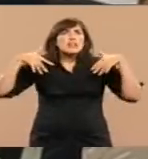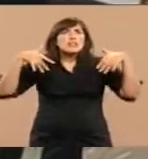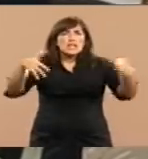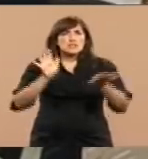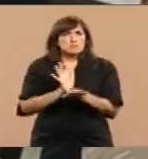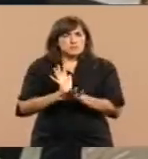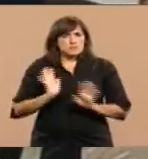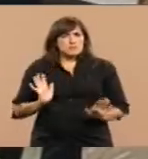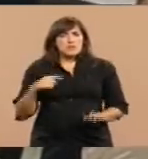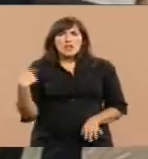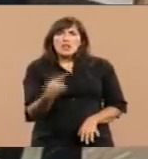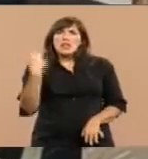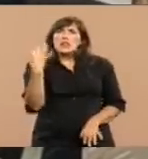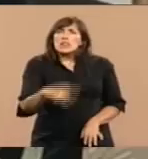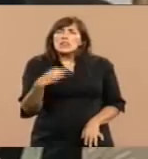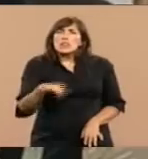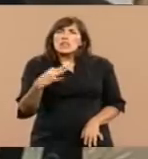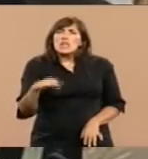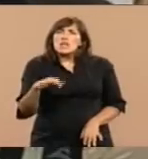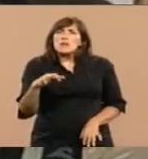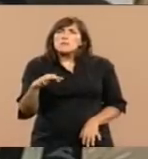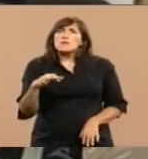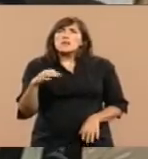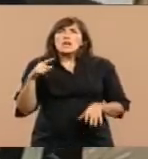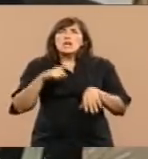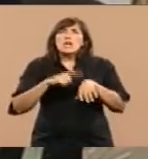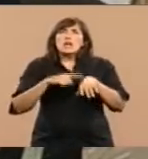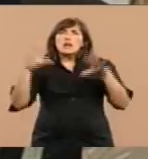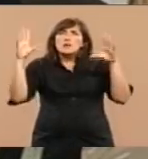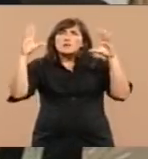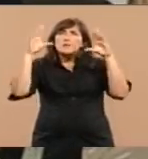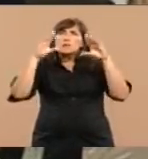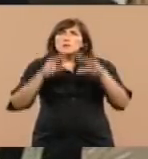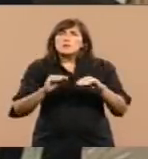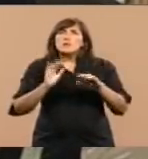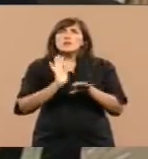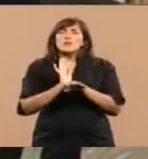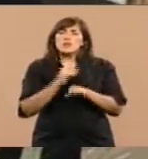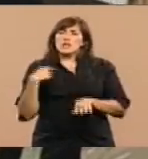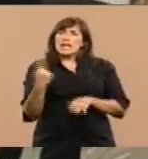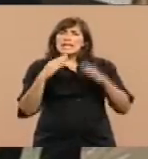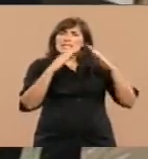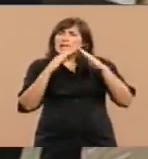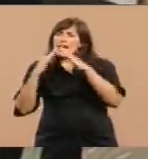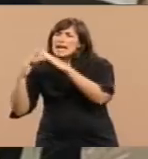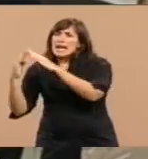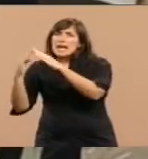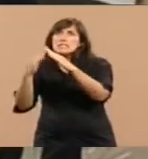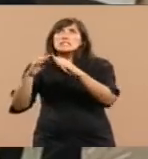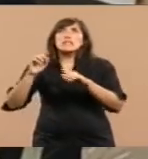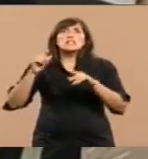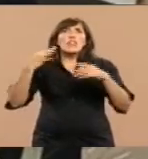comenzar el operativo oscurecimiento y la mayoría de las casas que no tenían